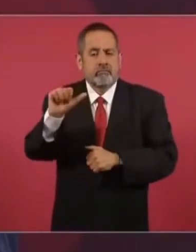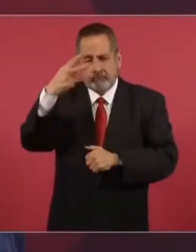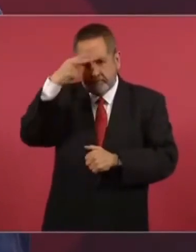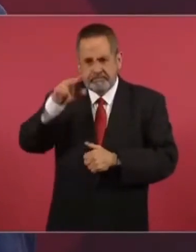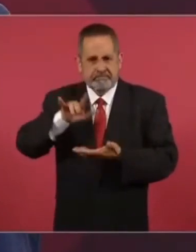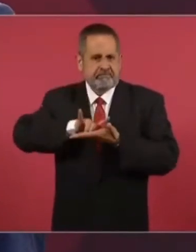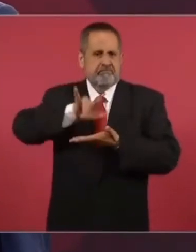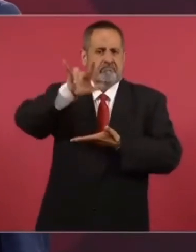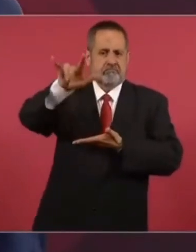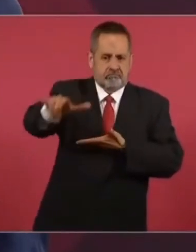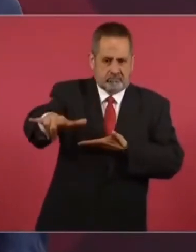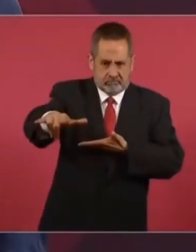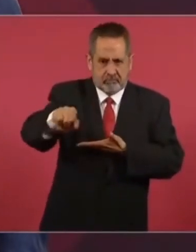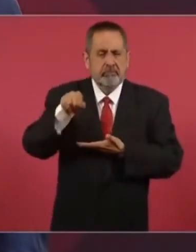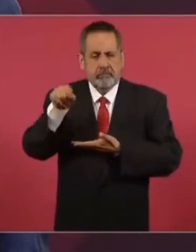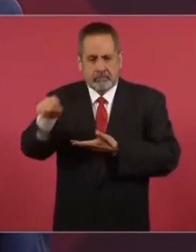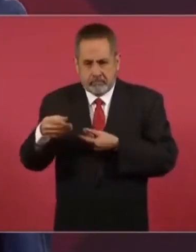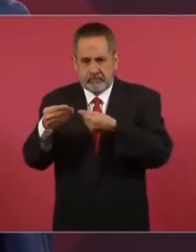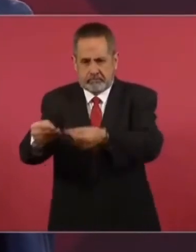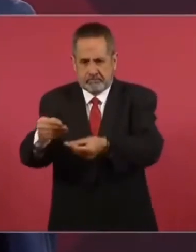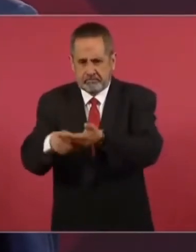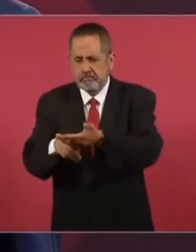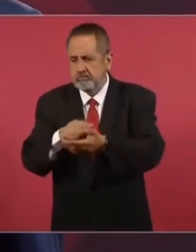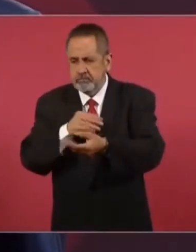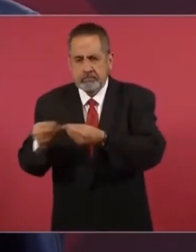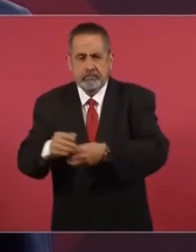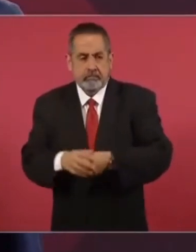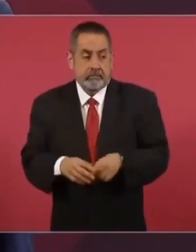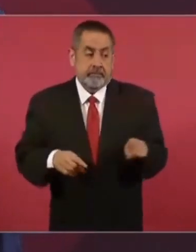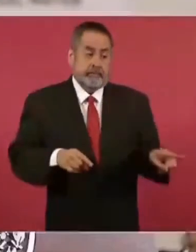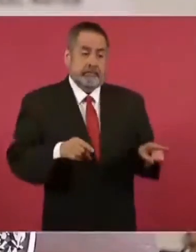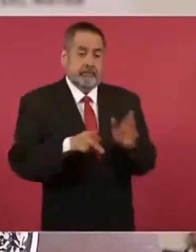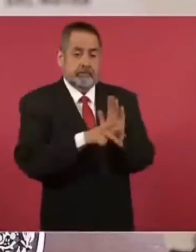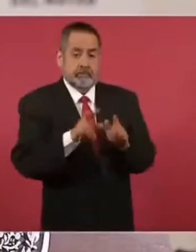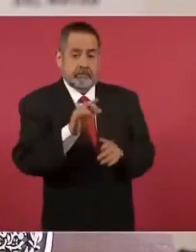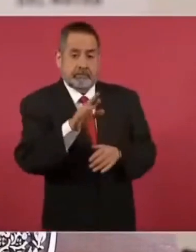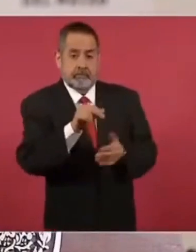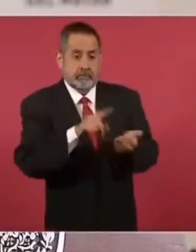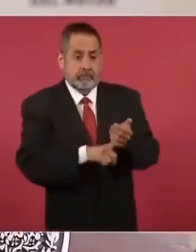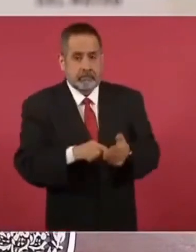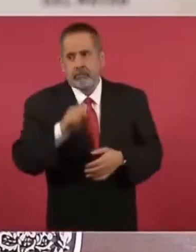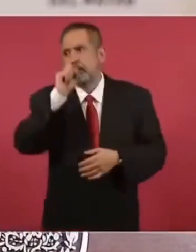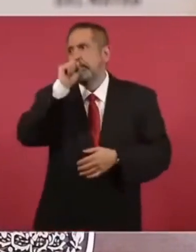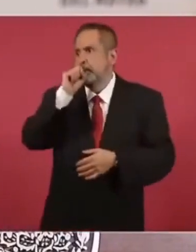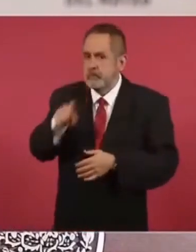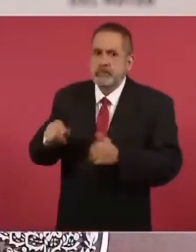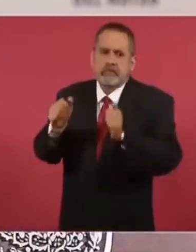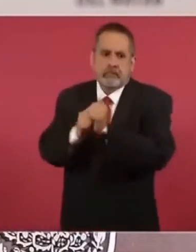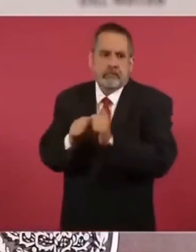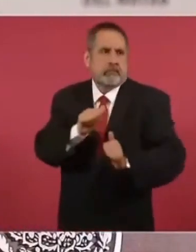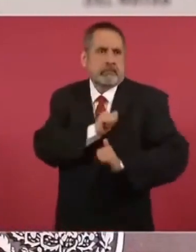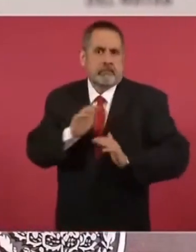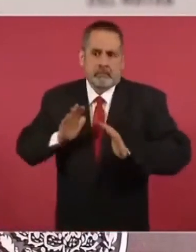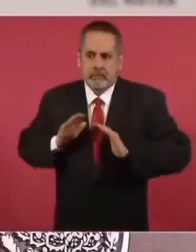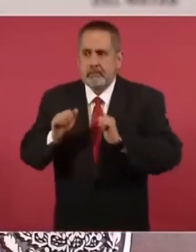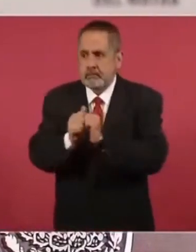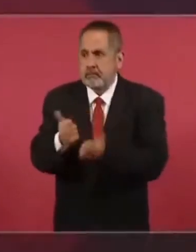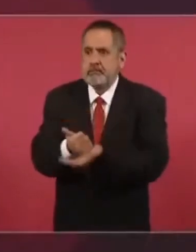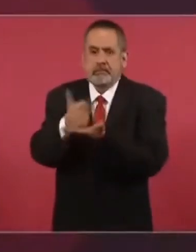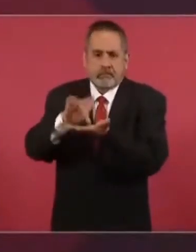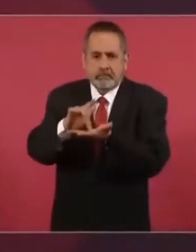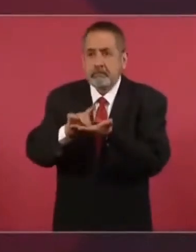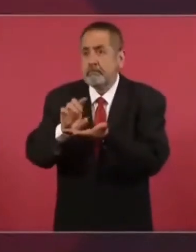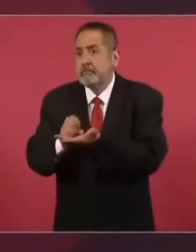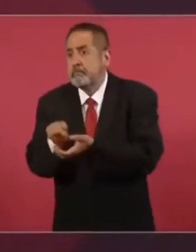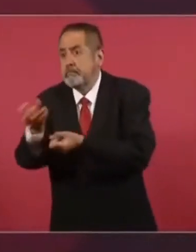Va a decir ahora el Reforma. ¿Ya también van a distribuir medicinas? Pues sí,